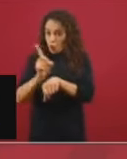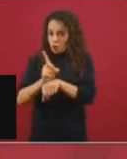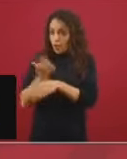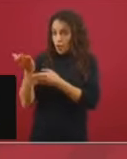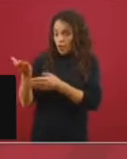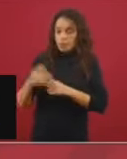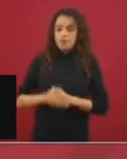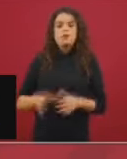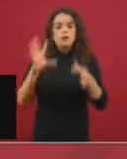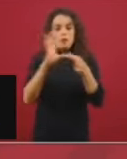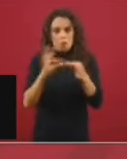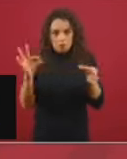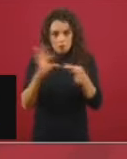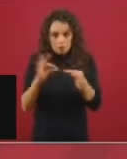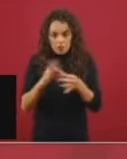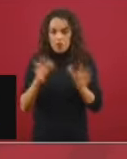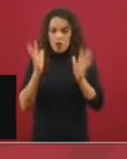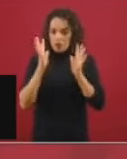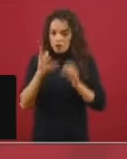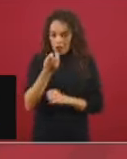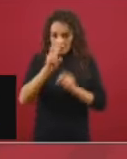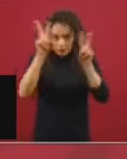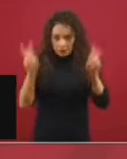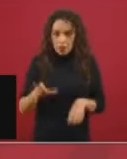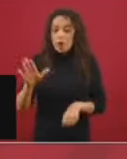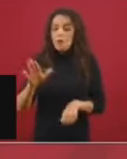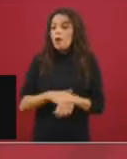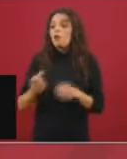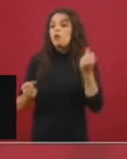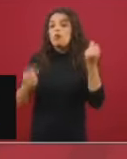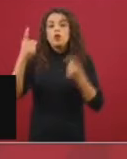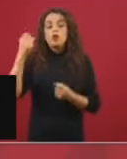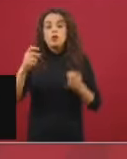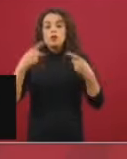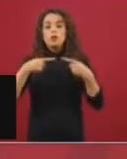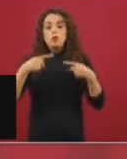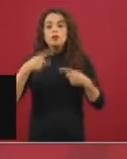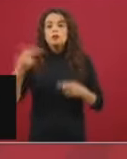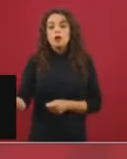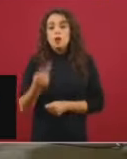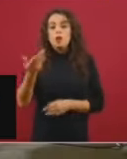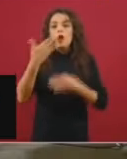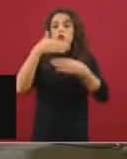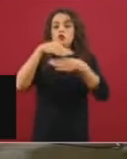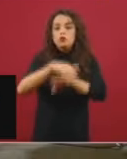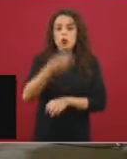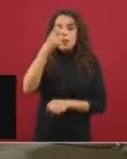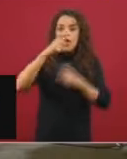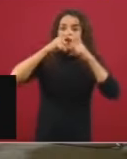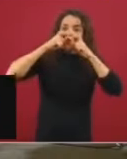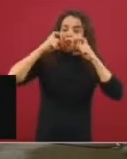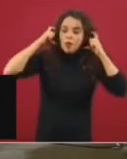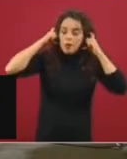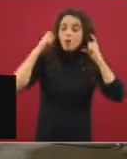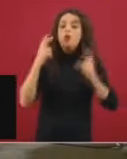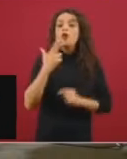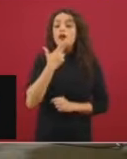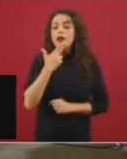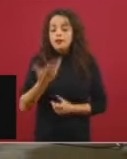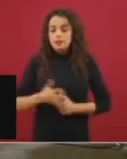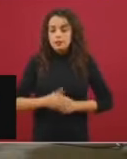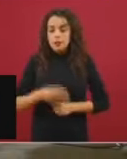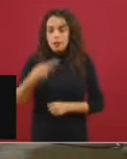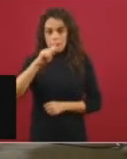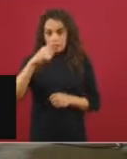hablamos de esto, porque alguien preguntó sobre el tema del cubrebocas. En síntesis, y sí también le